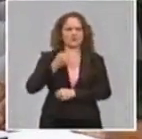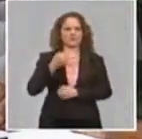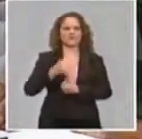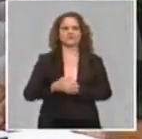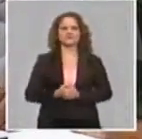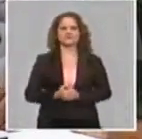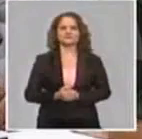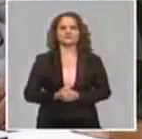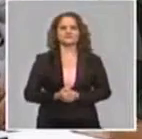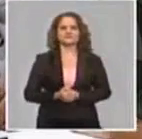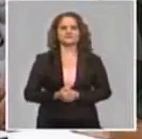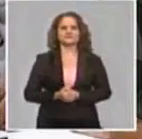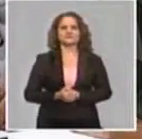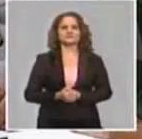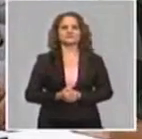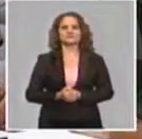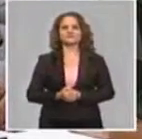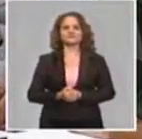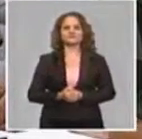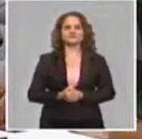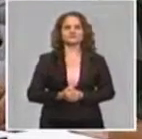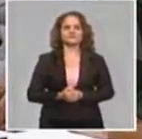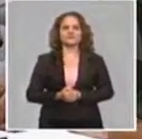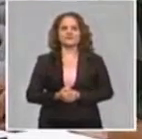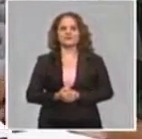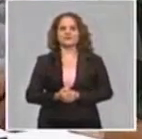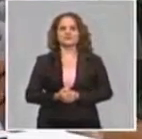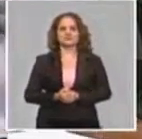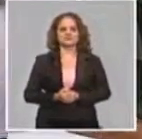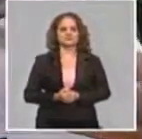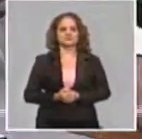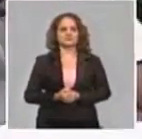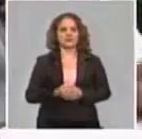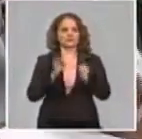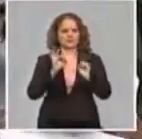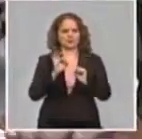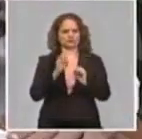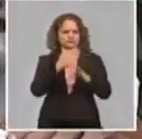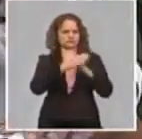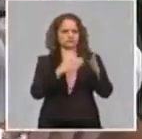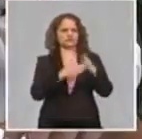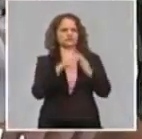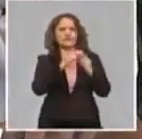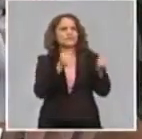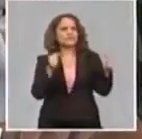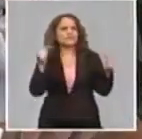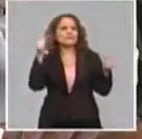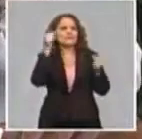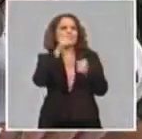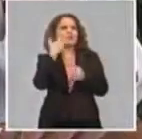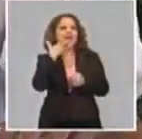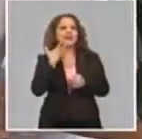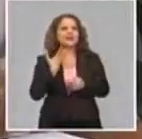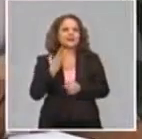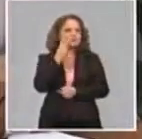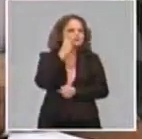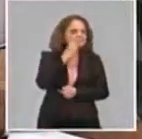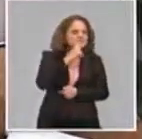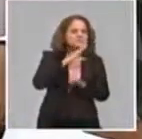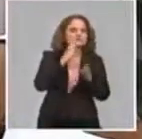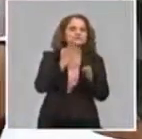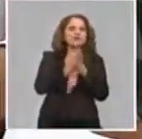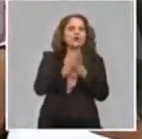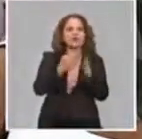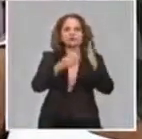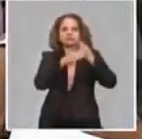Nosotros le hemos dado una alta prioridad a todo el programa de la salud y el trabajo en este programa de la